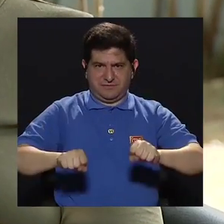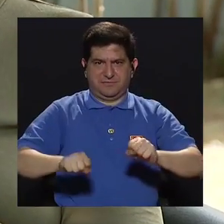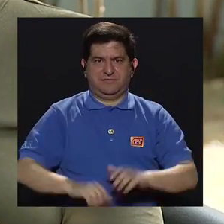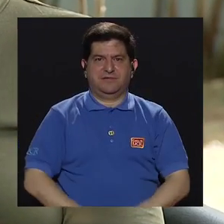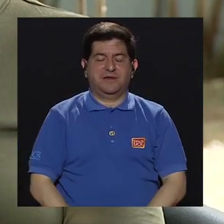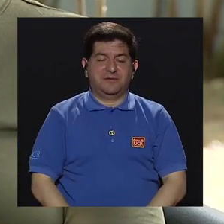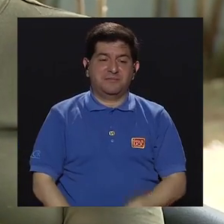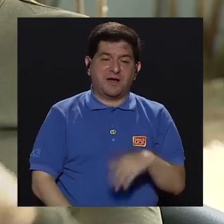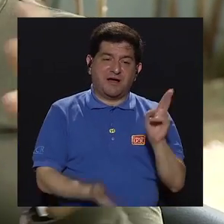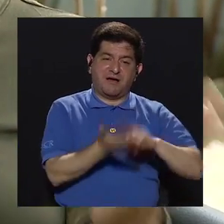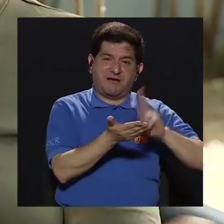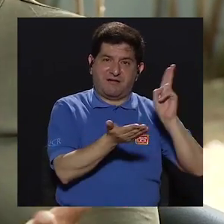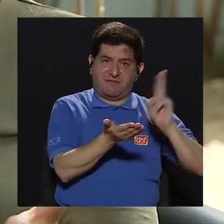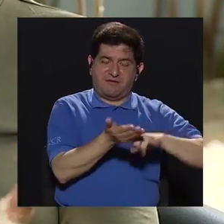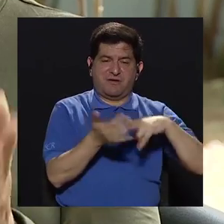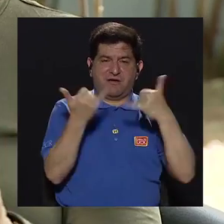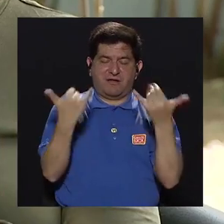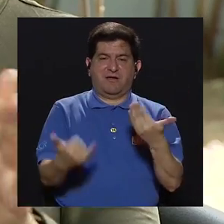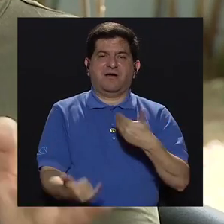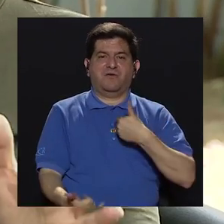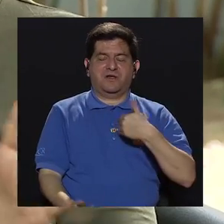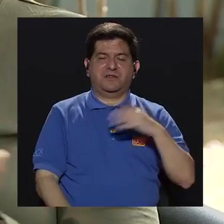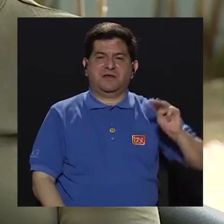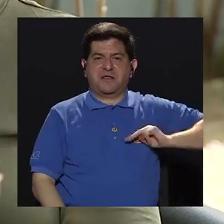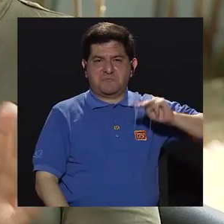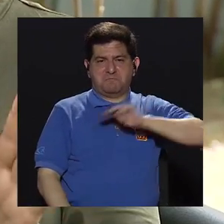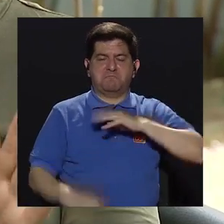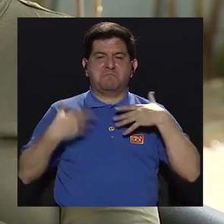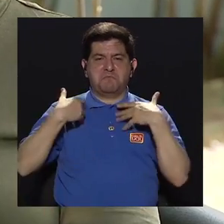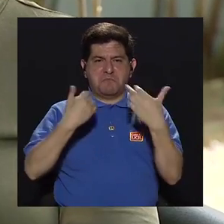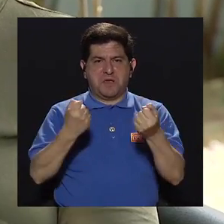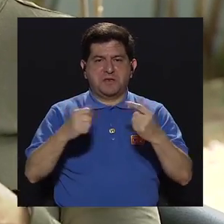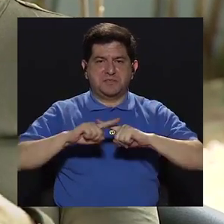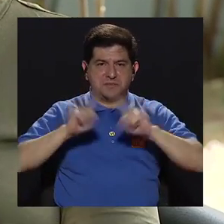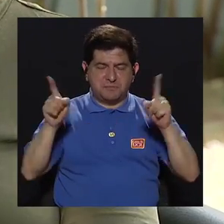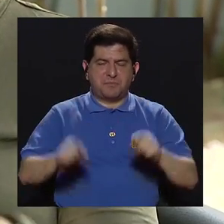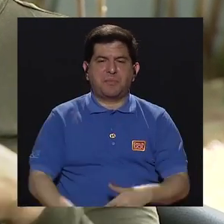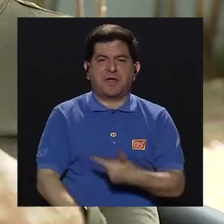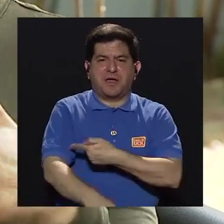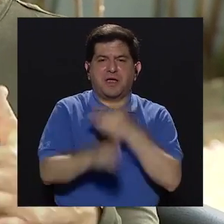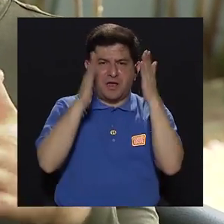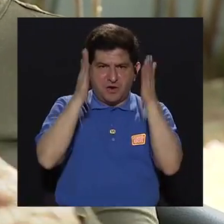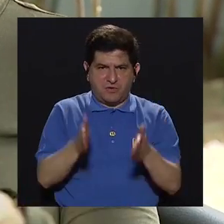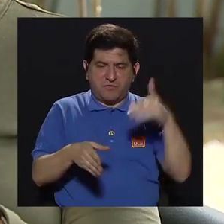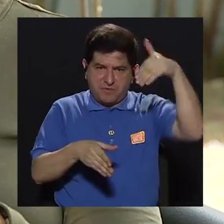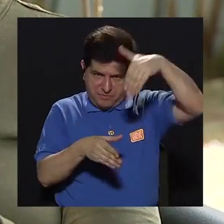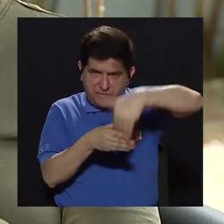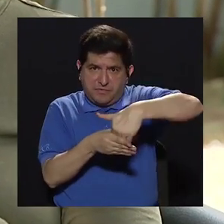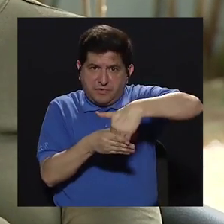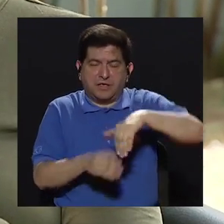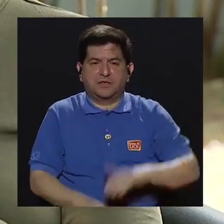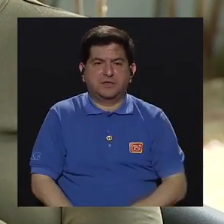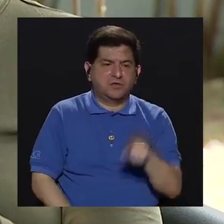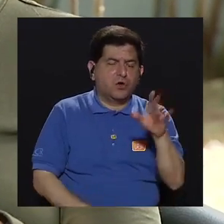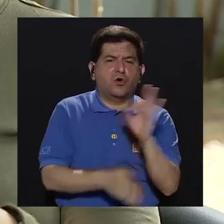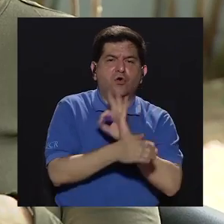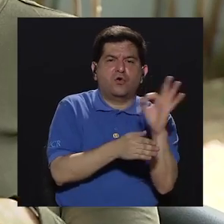de contratación que maneja, por ejemplo, el Ministerio de Salud, pero hay enfermeros insertados en estas